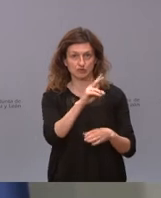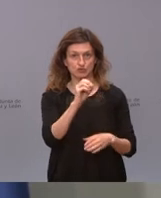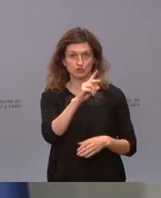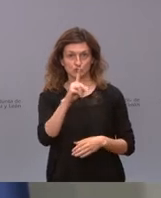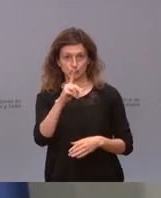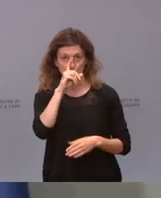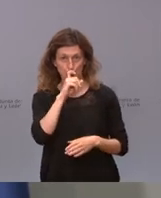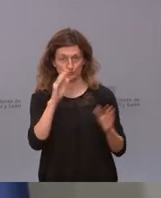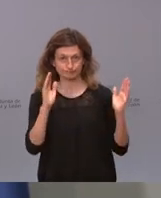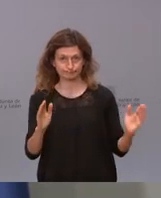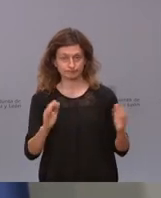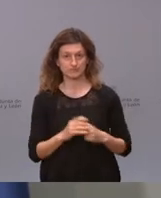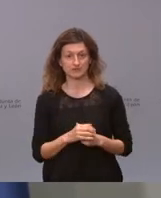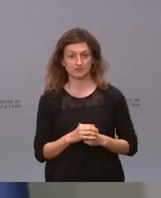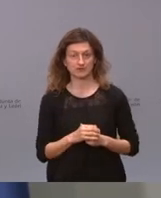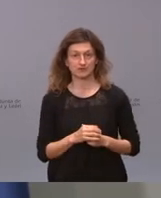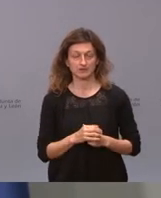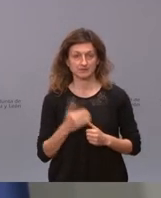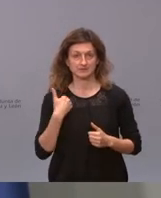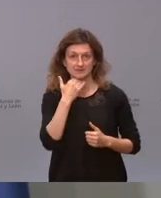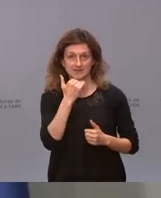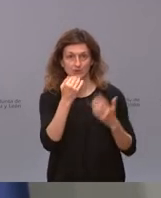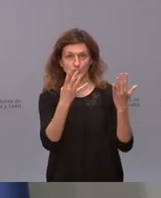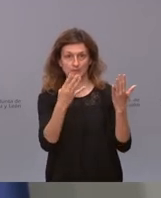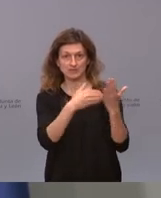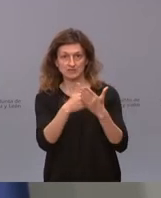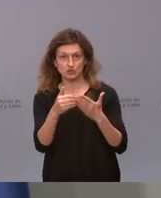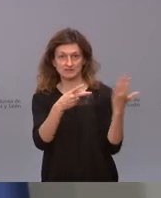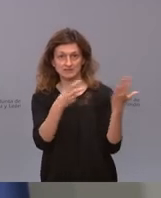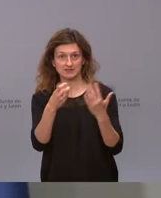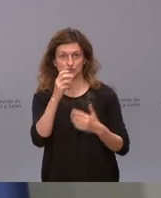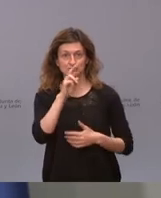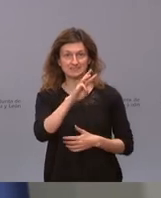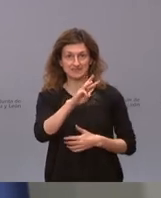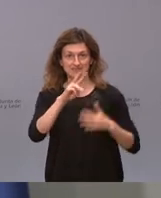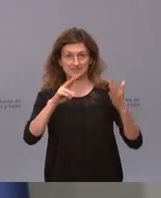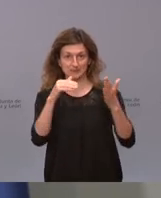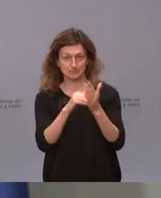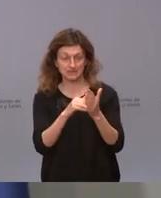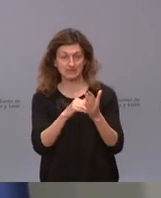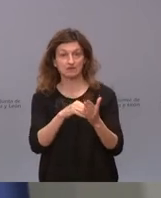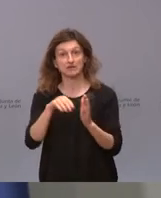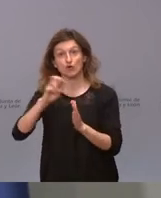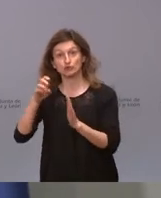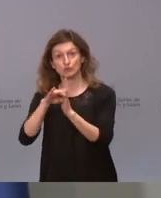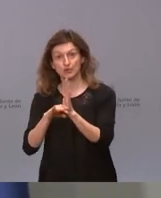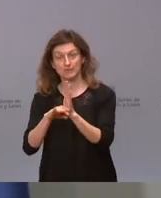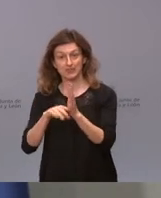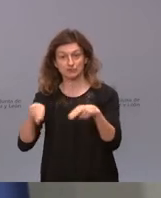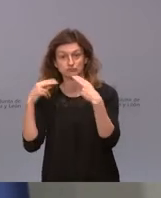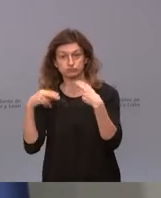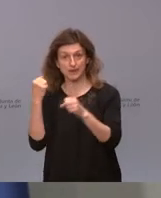llevamos ejecutados 9.737.000, y de las del programa de hostelería, de empleo,